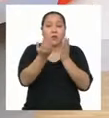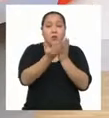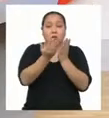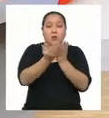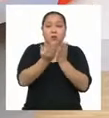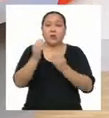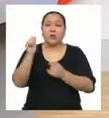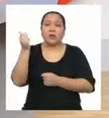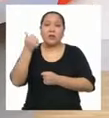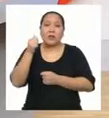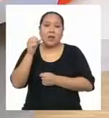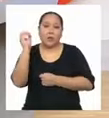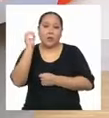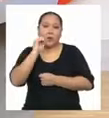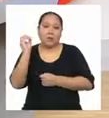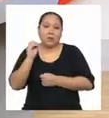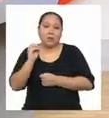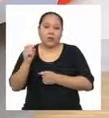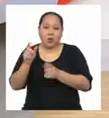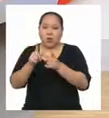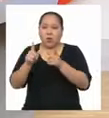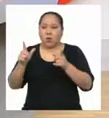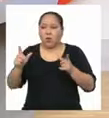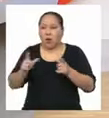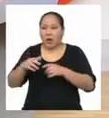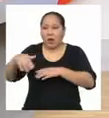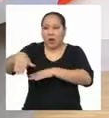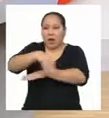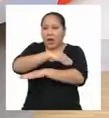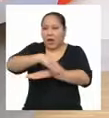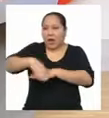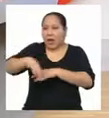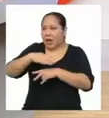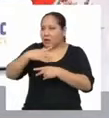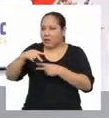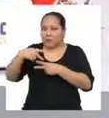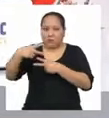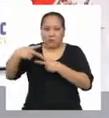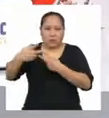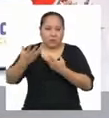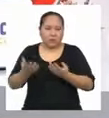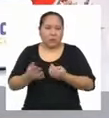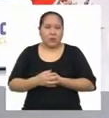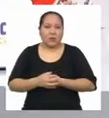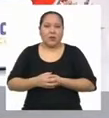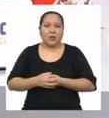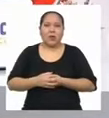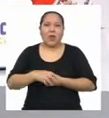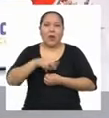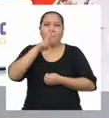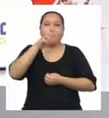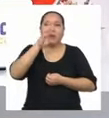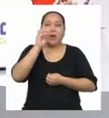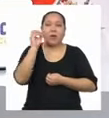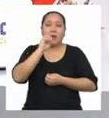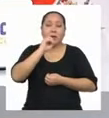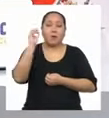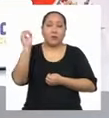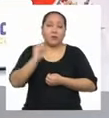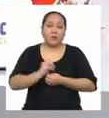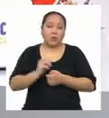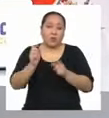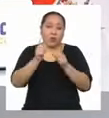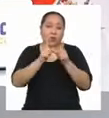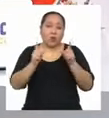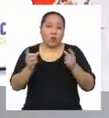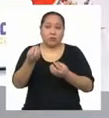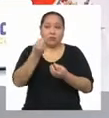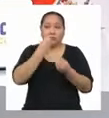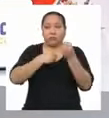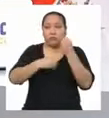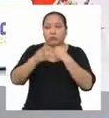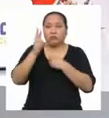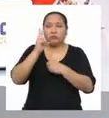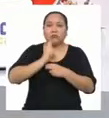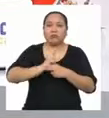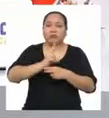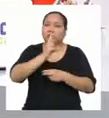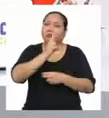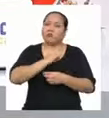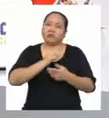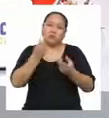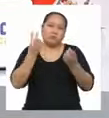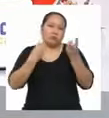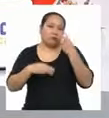En espacios Públicos Como calles O el barrio Etcétera 20% En lugares De consumo Como mercados